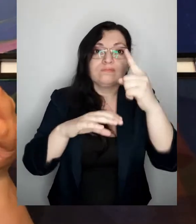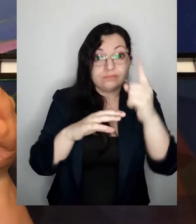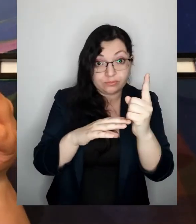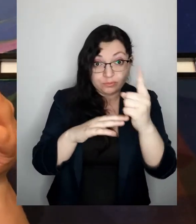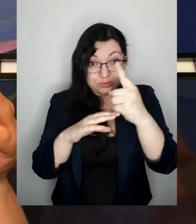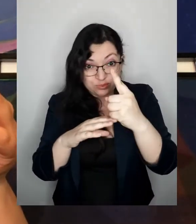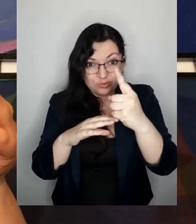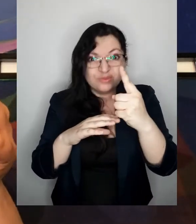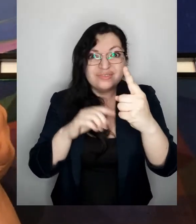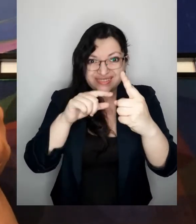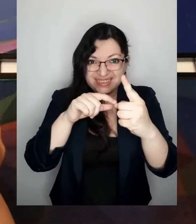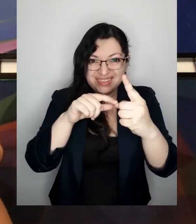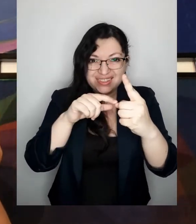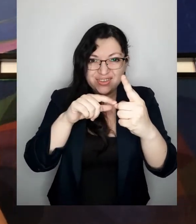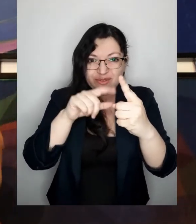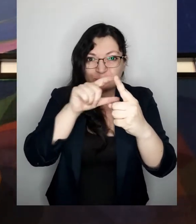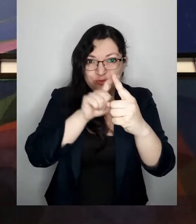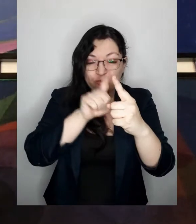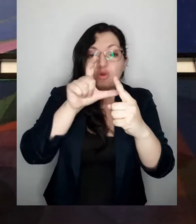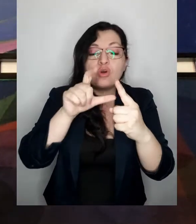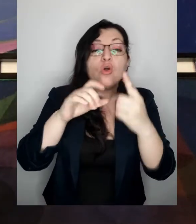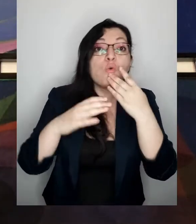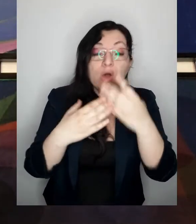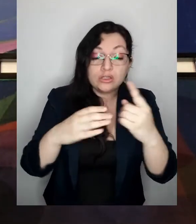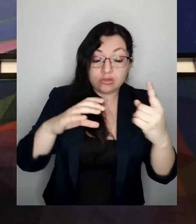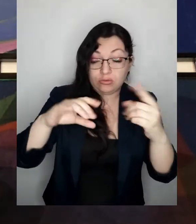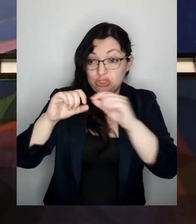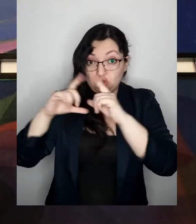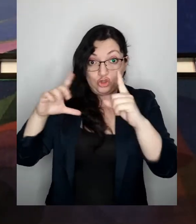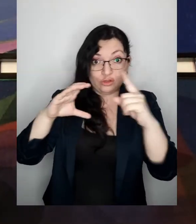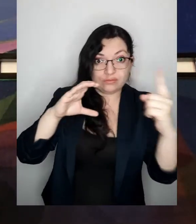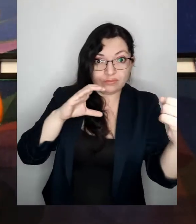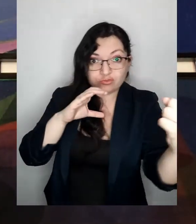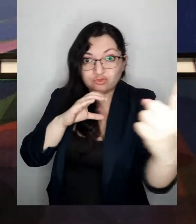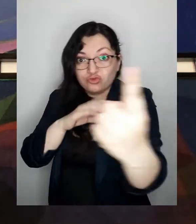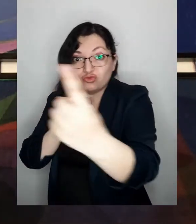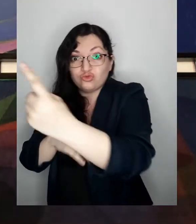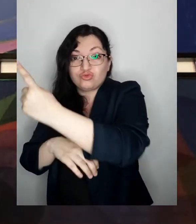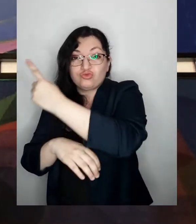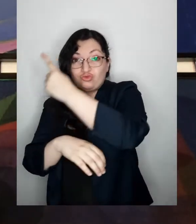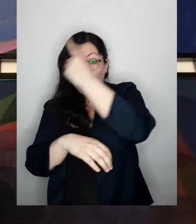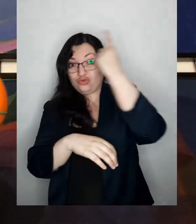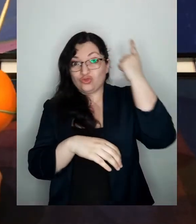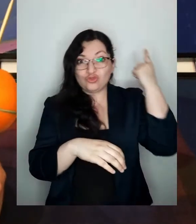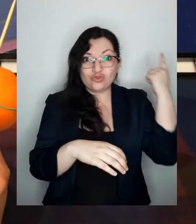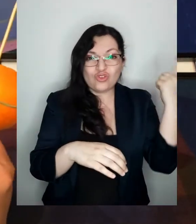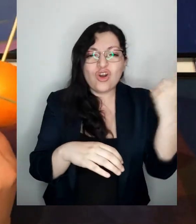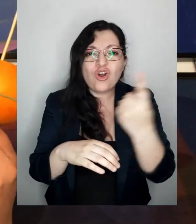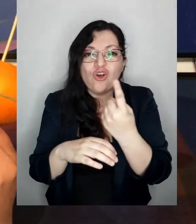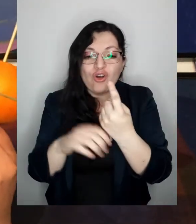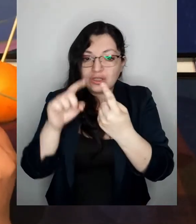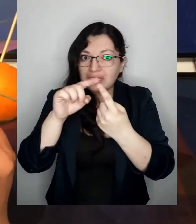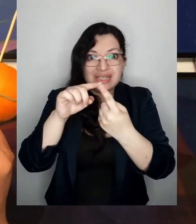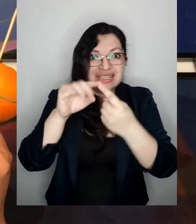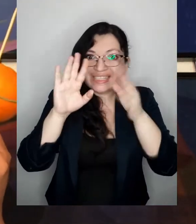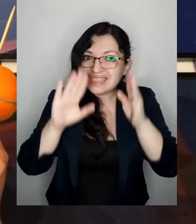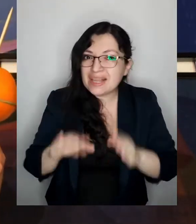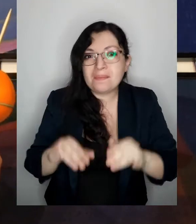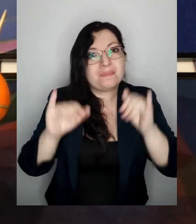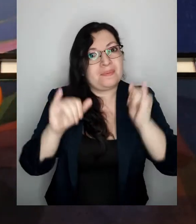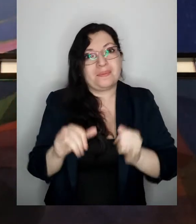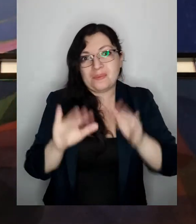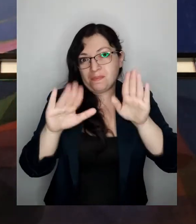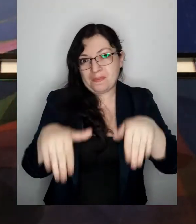izquierda la de abajo queda un poquito de la derecha al dar la vuelta en torno a tu cabeza tiene que mantenerse de la misma forma siempre